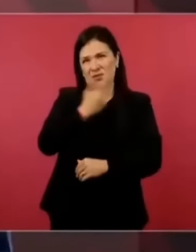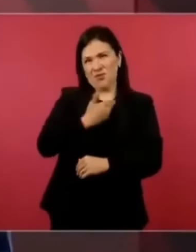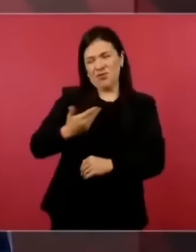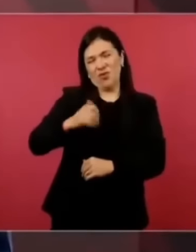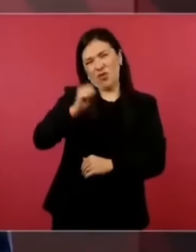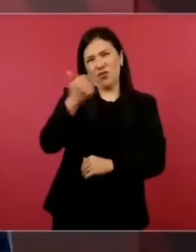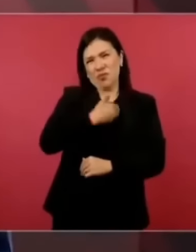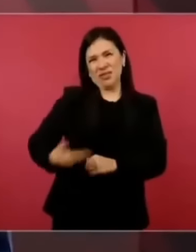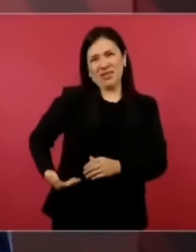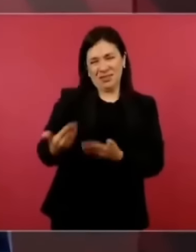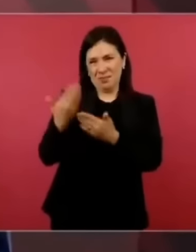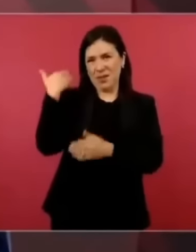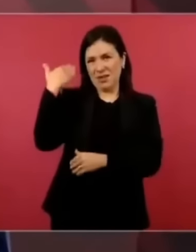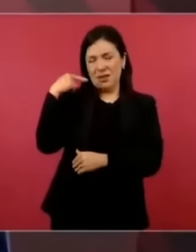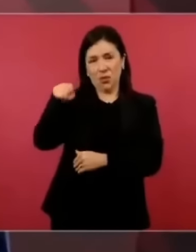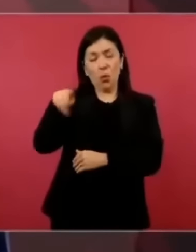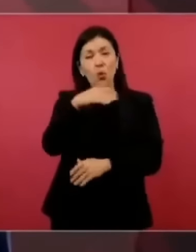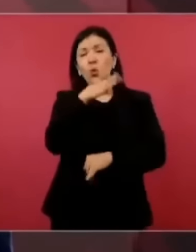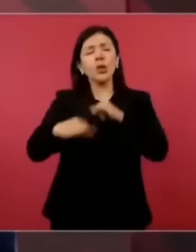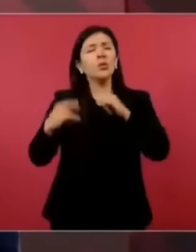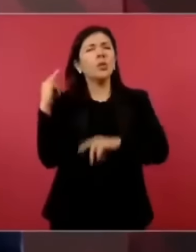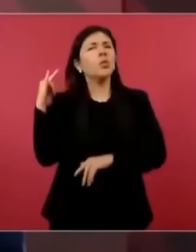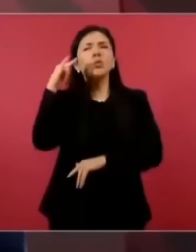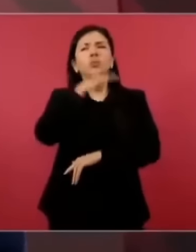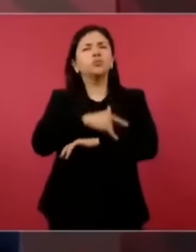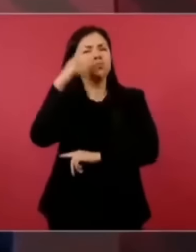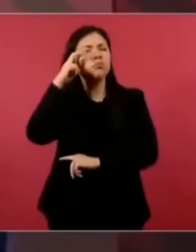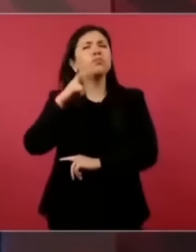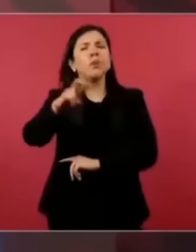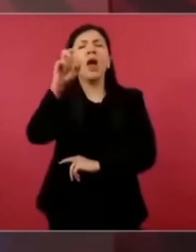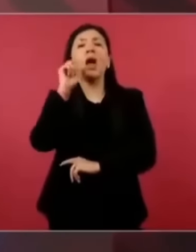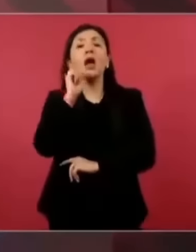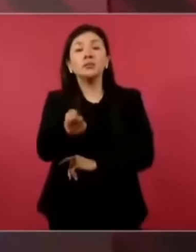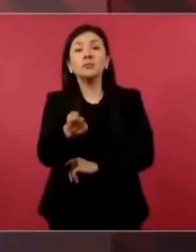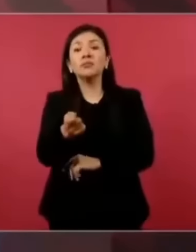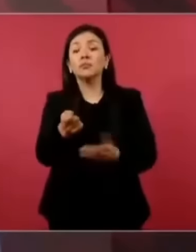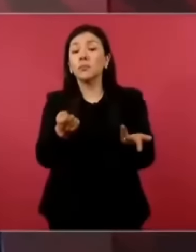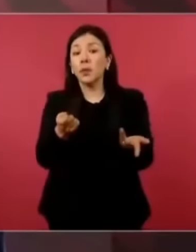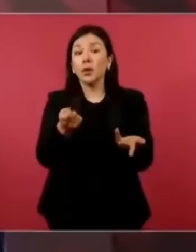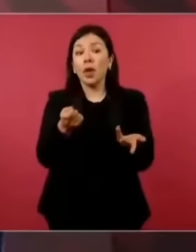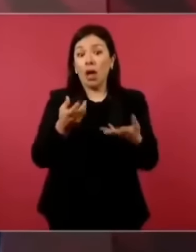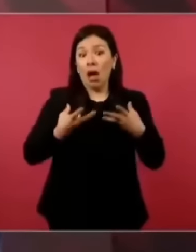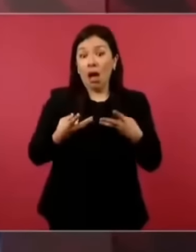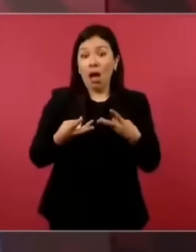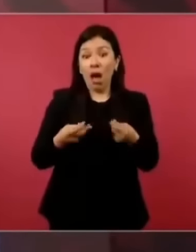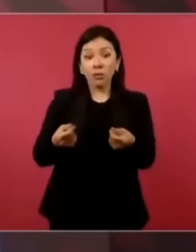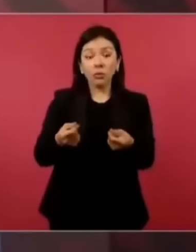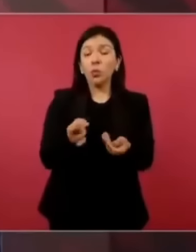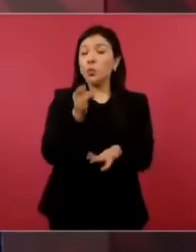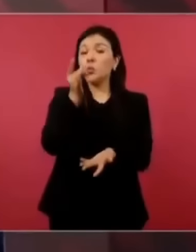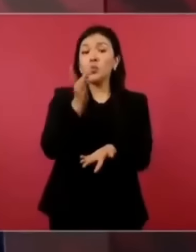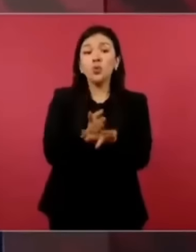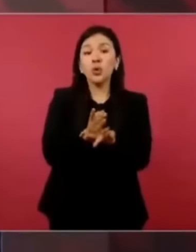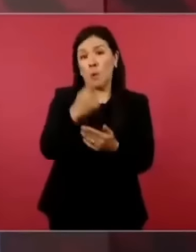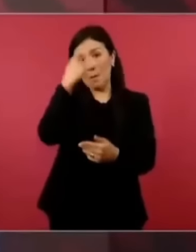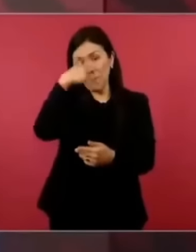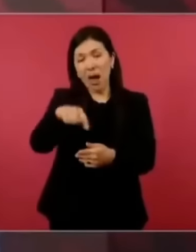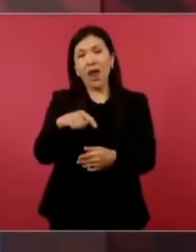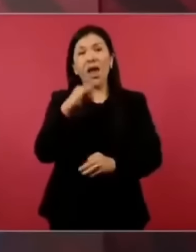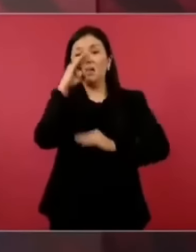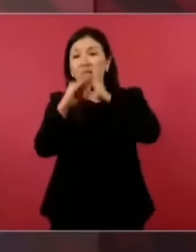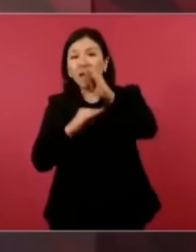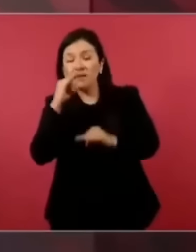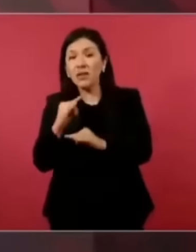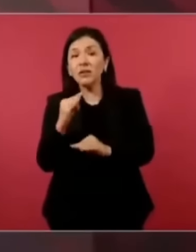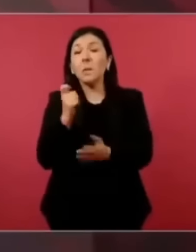sólo en servicio de